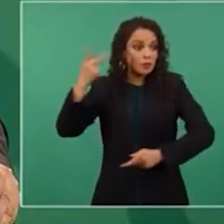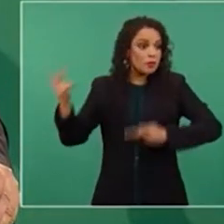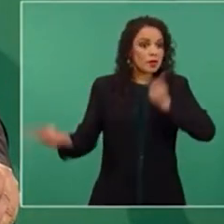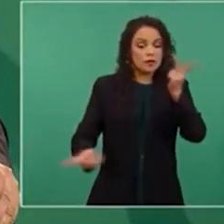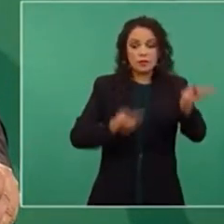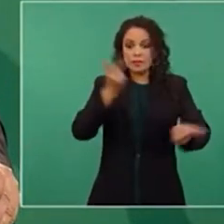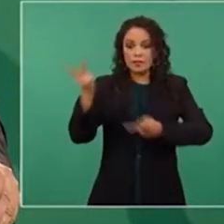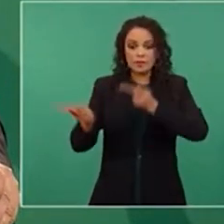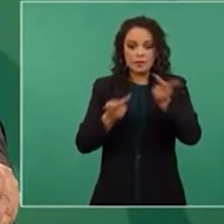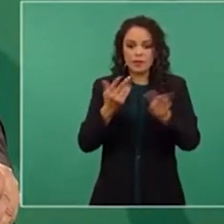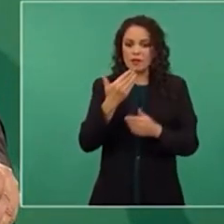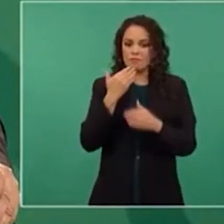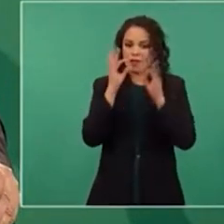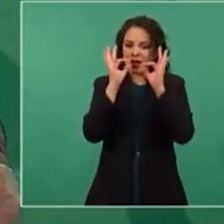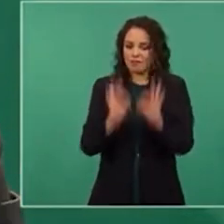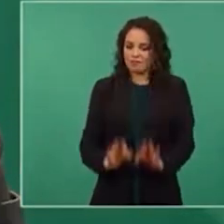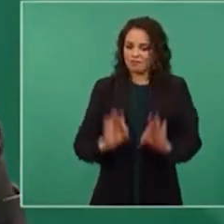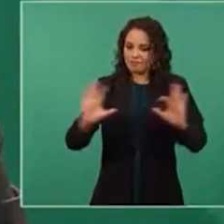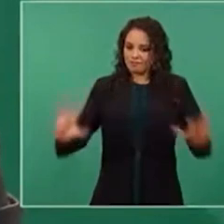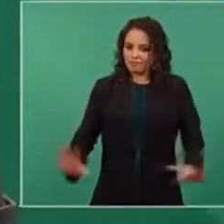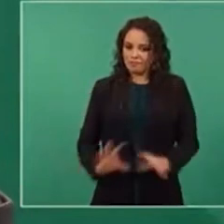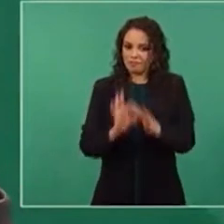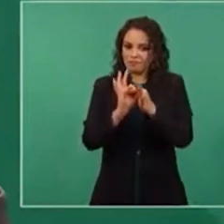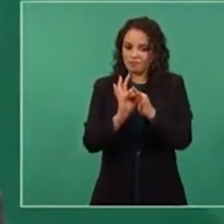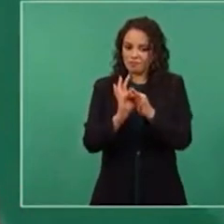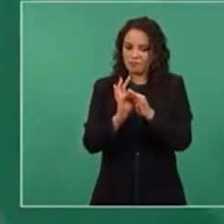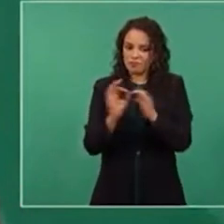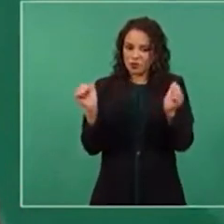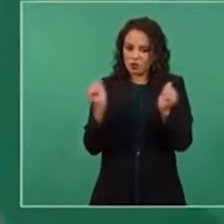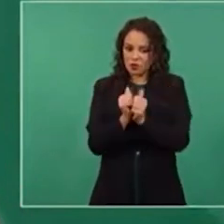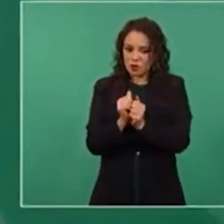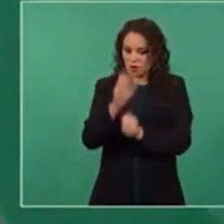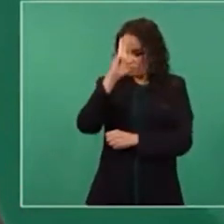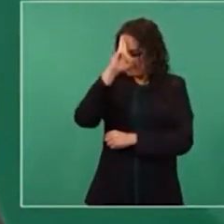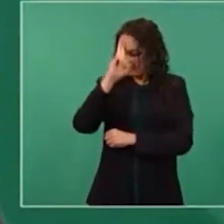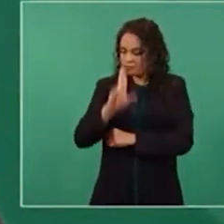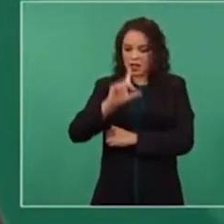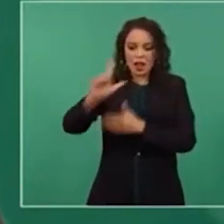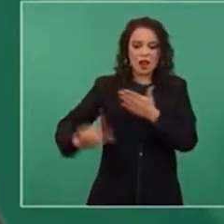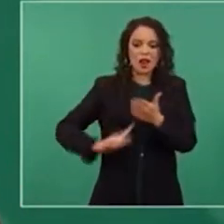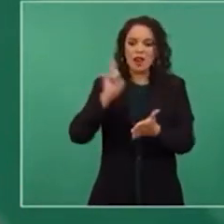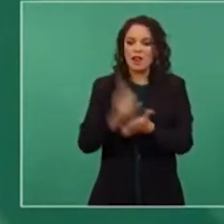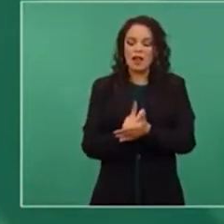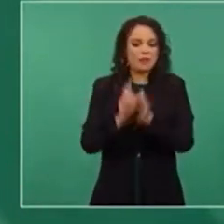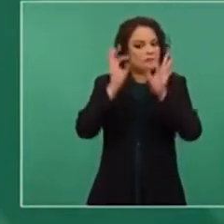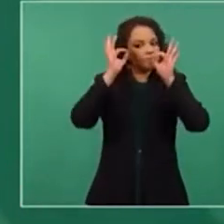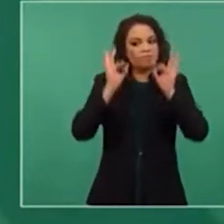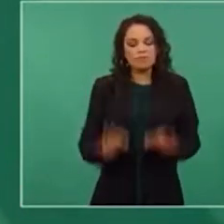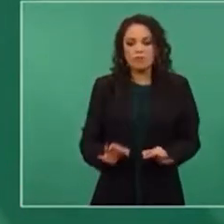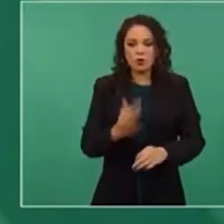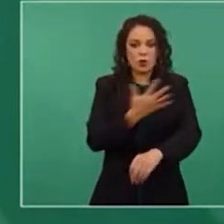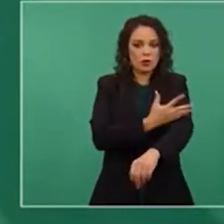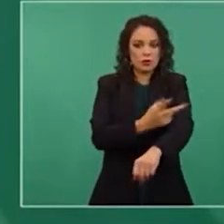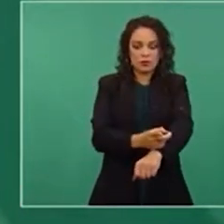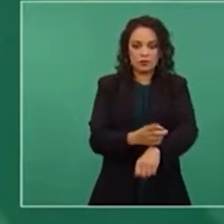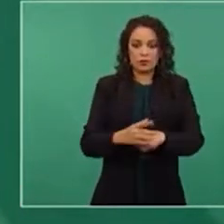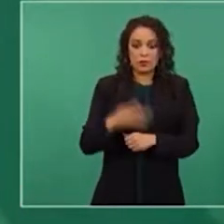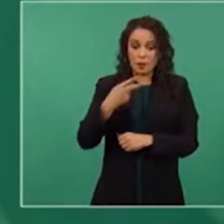vinculatoria, legal completamente. Pero si no se llega al 40